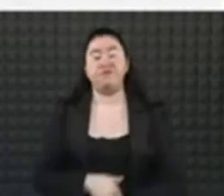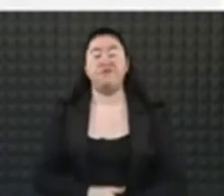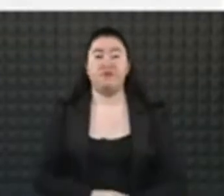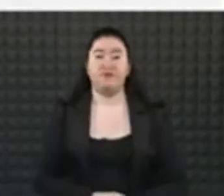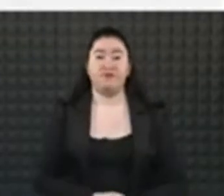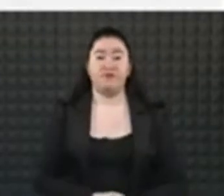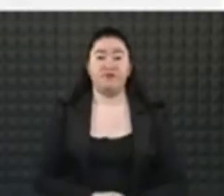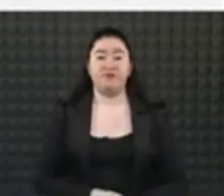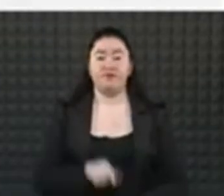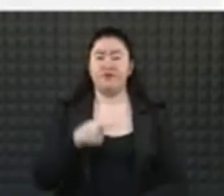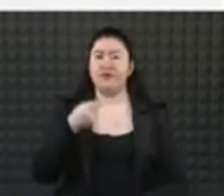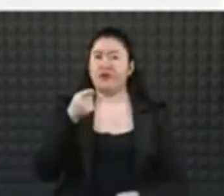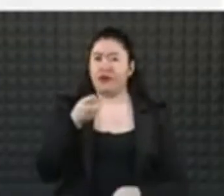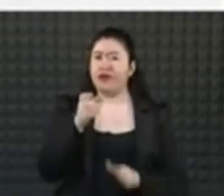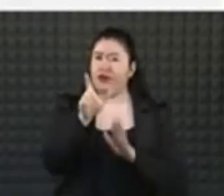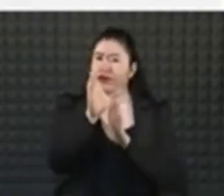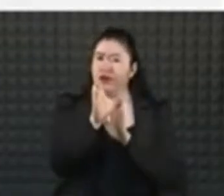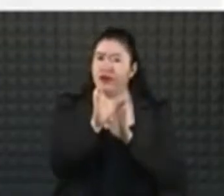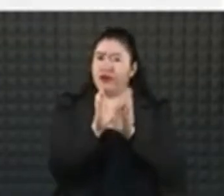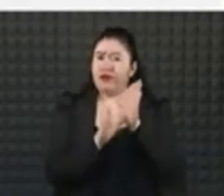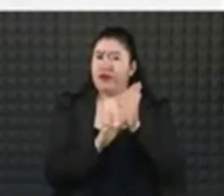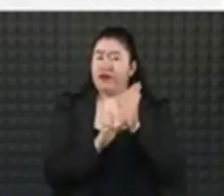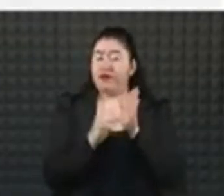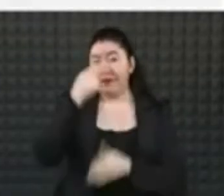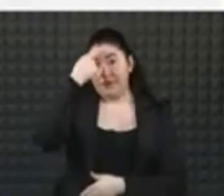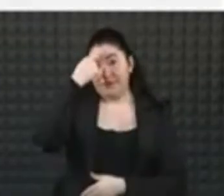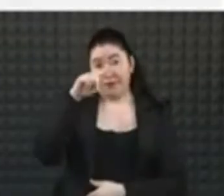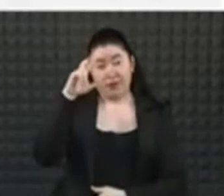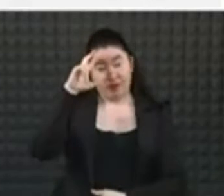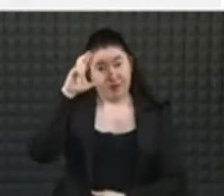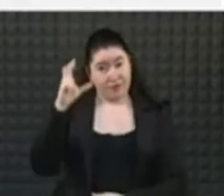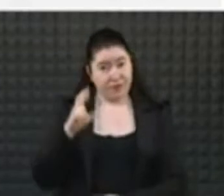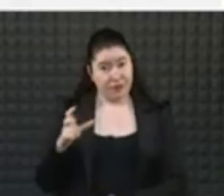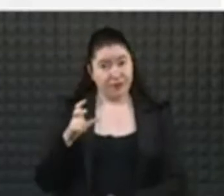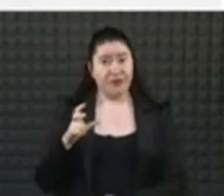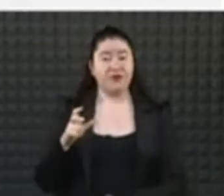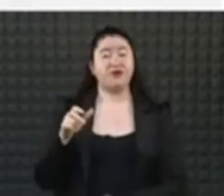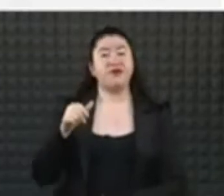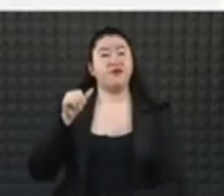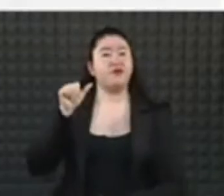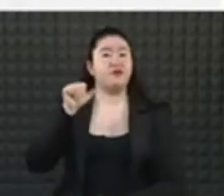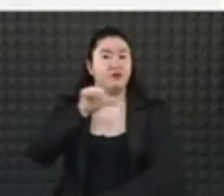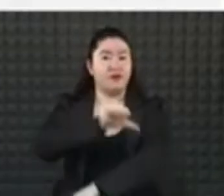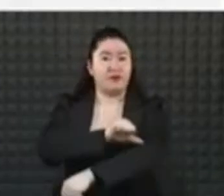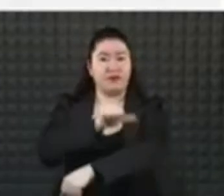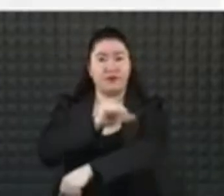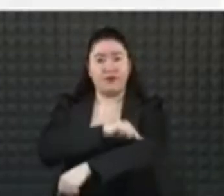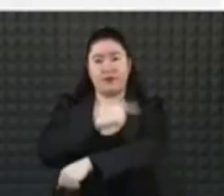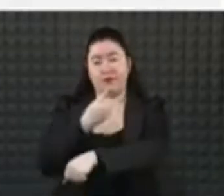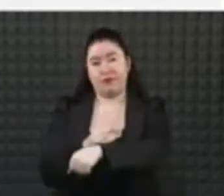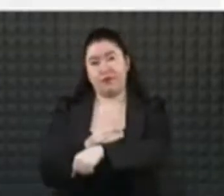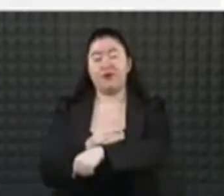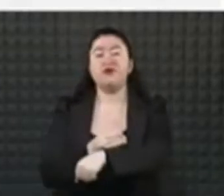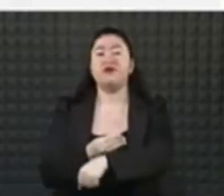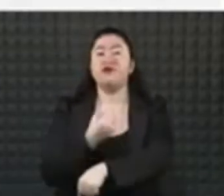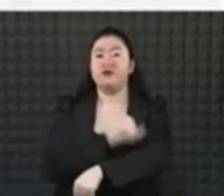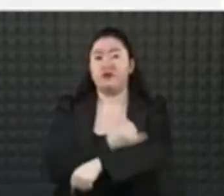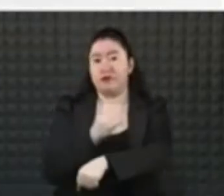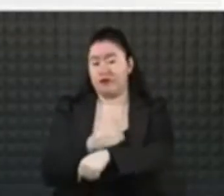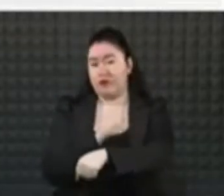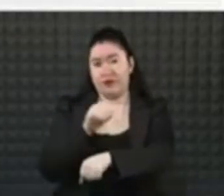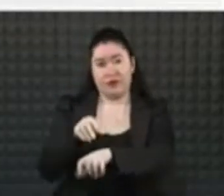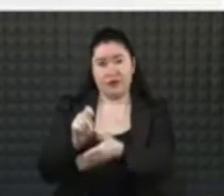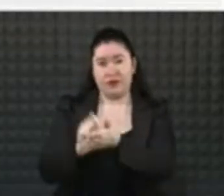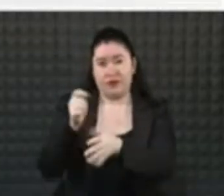Así se ve el calendario de Miguel Hidalgo, Benito Juárez, Gustavo Madero, Tláhuac y Tlalpan de martes 20 a sábado 31 de